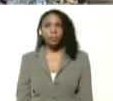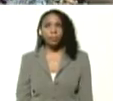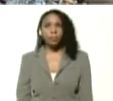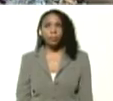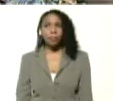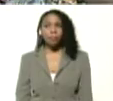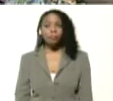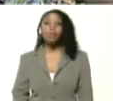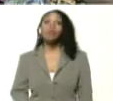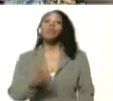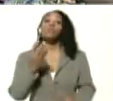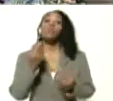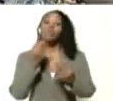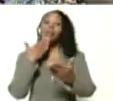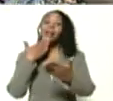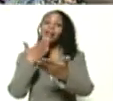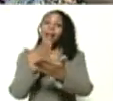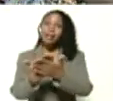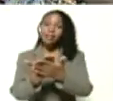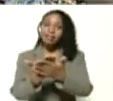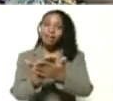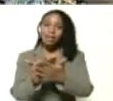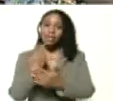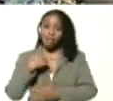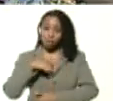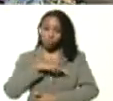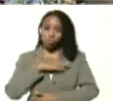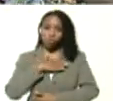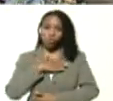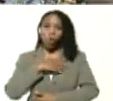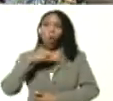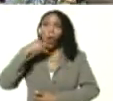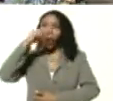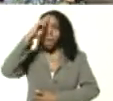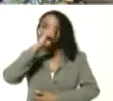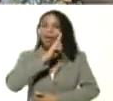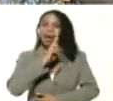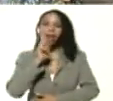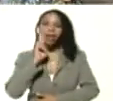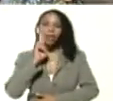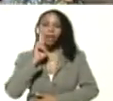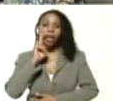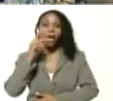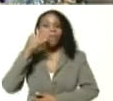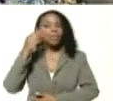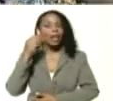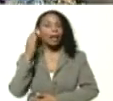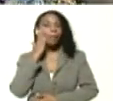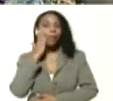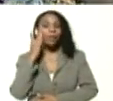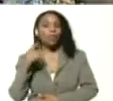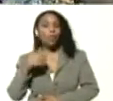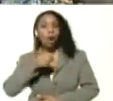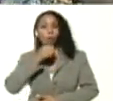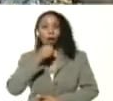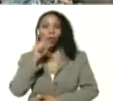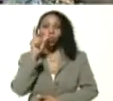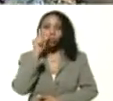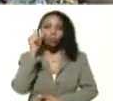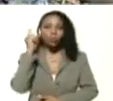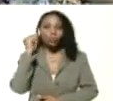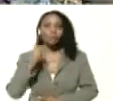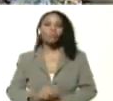bueno, mucho agradecimiento, nosotros, los padres, de las madres, de los abuelos, las abuelas,